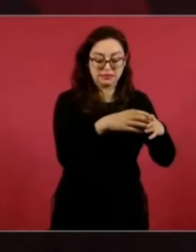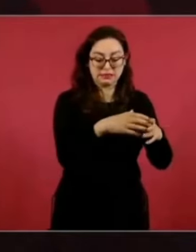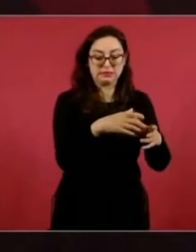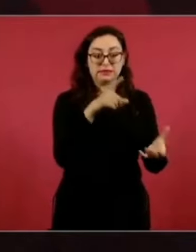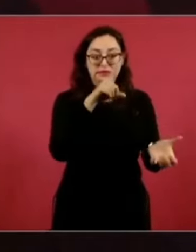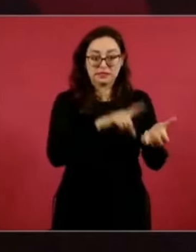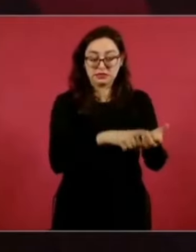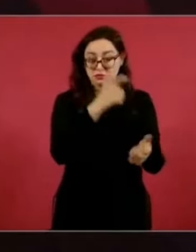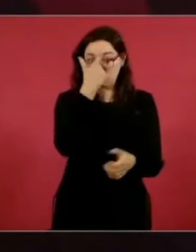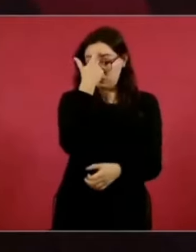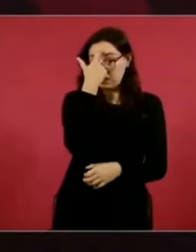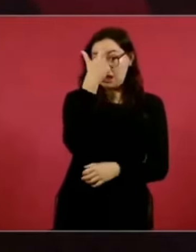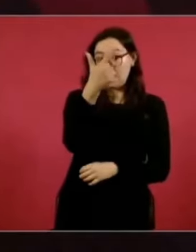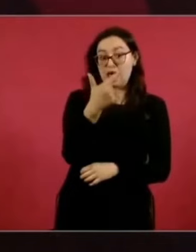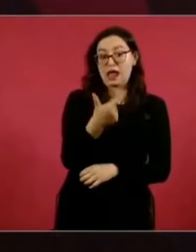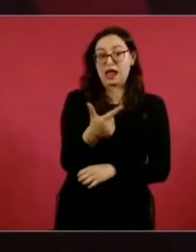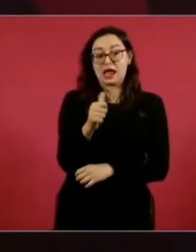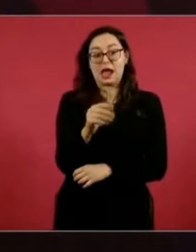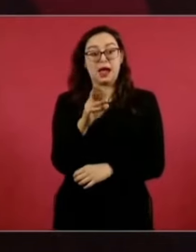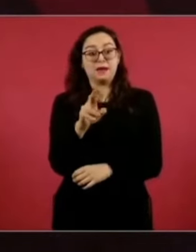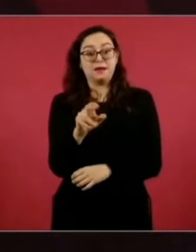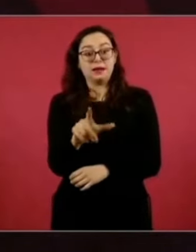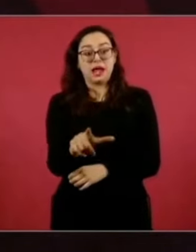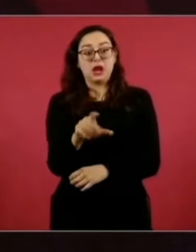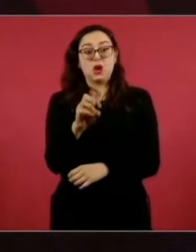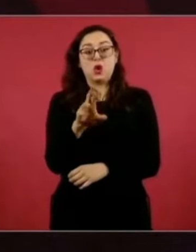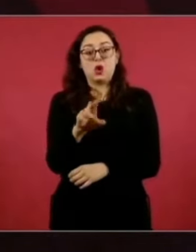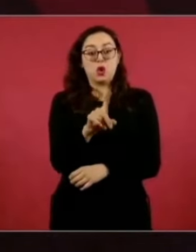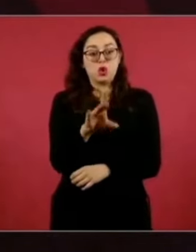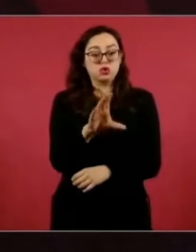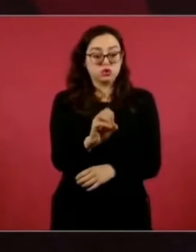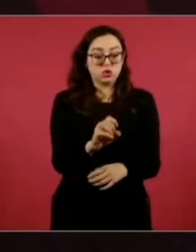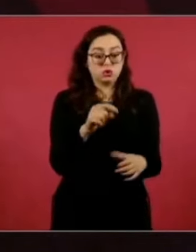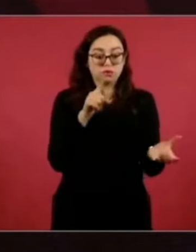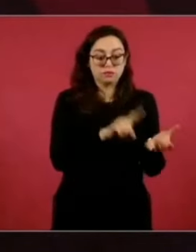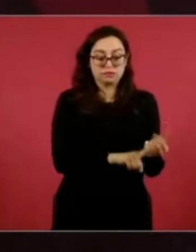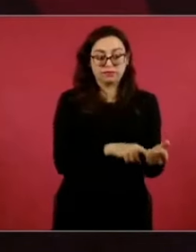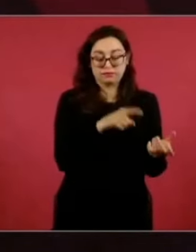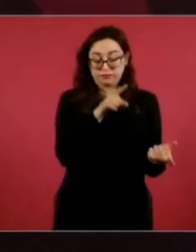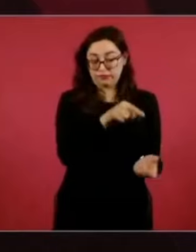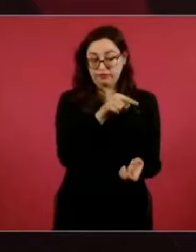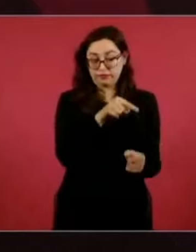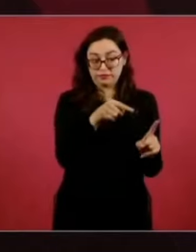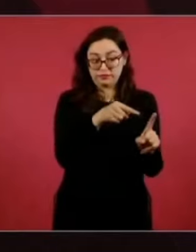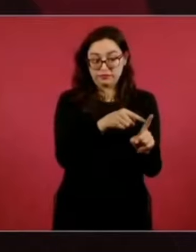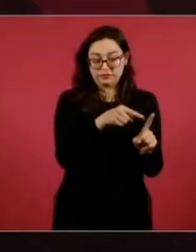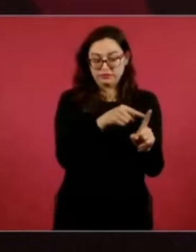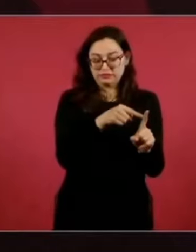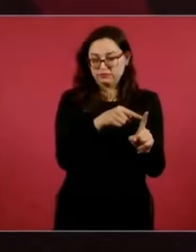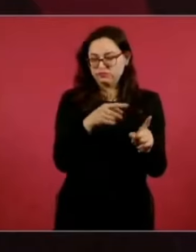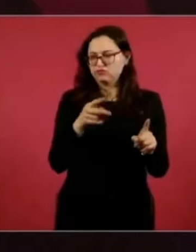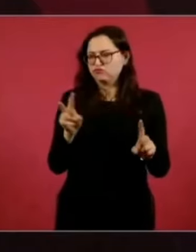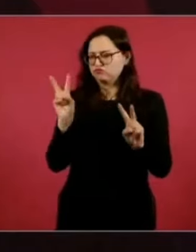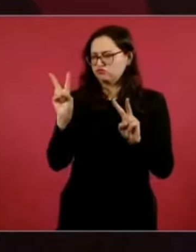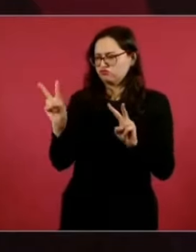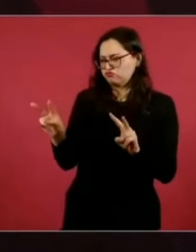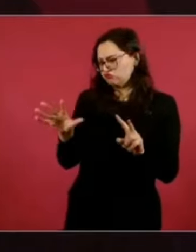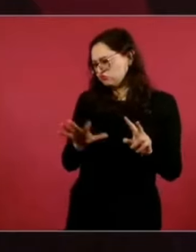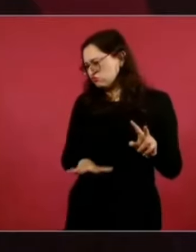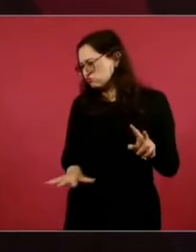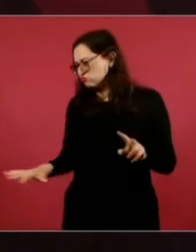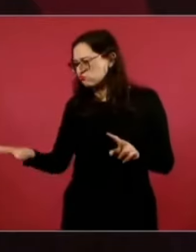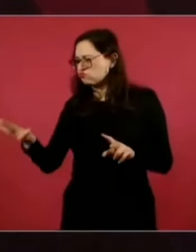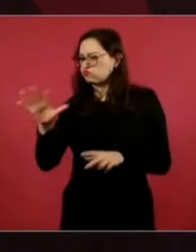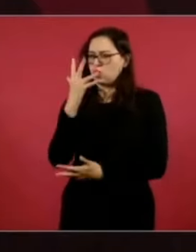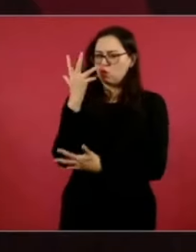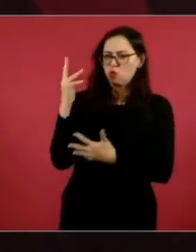que ha ayudado mucho en el concepto, en la definición de